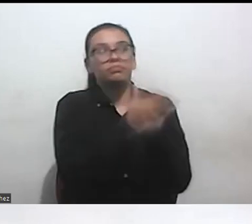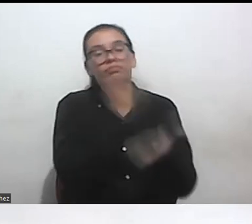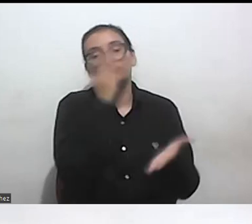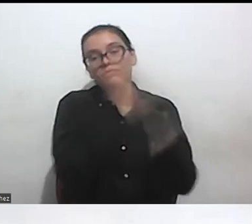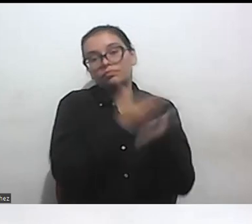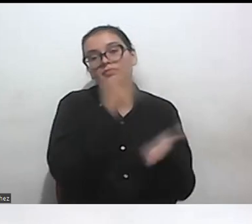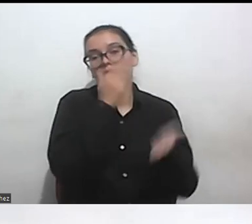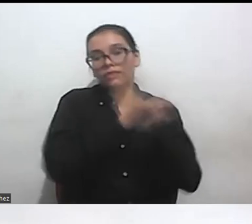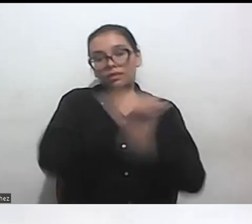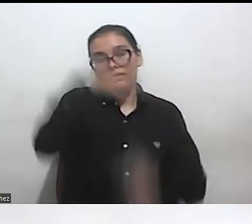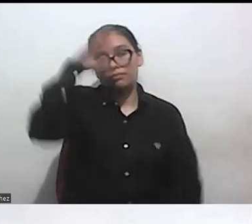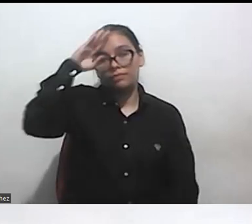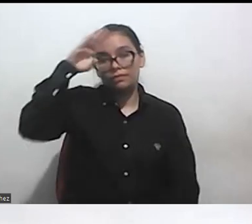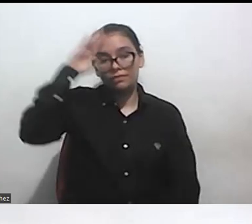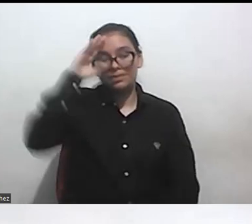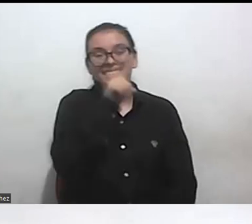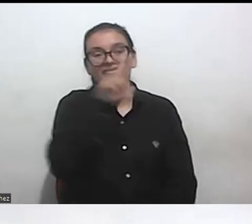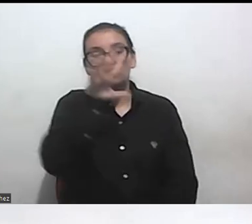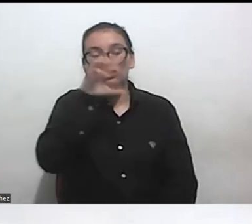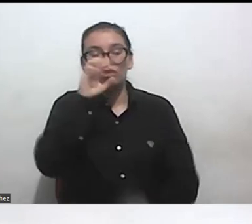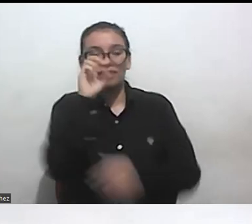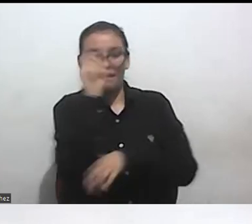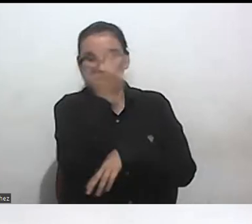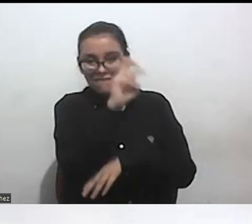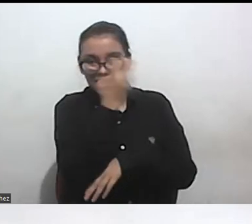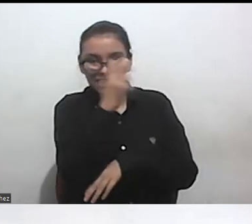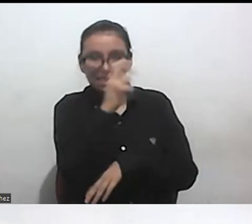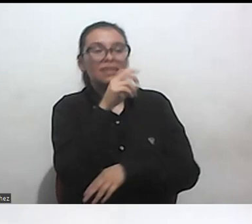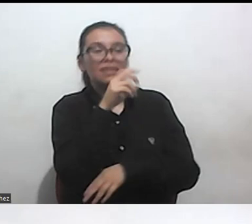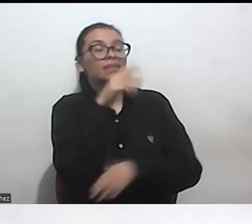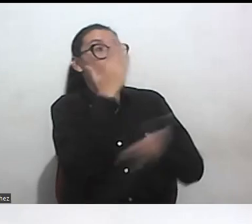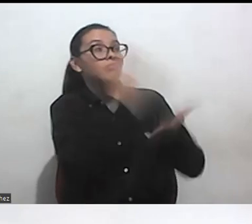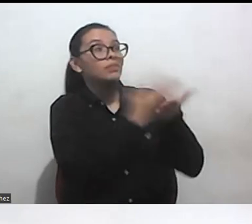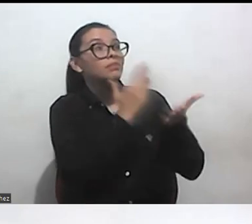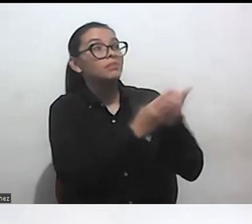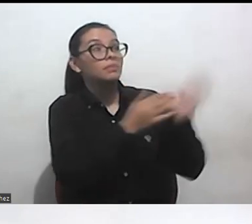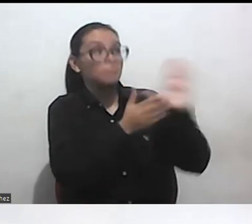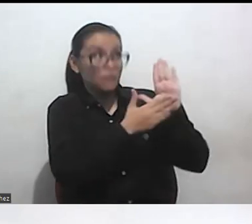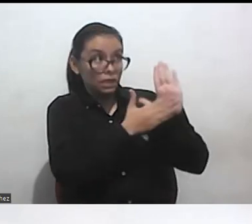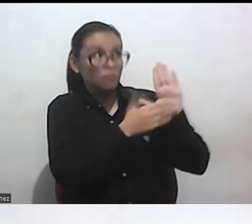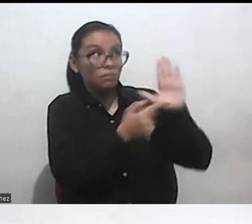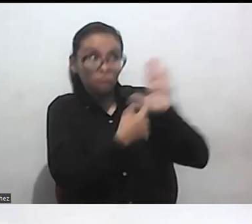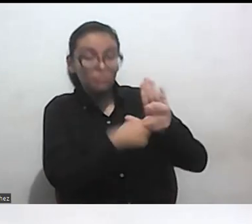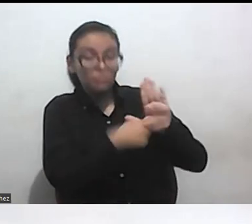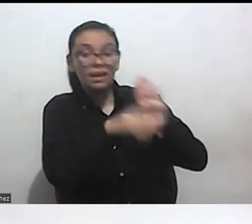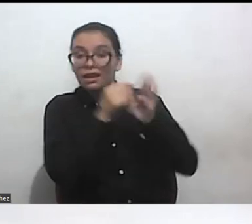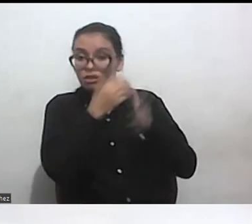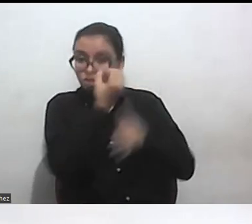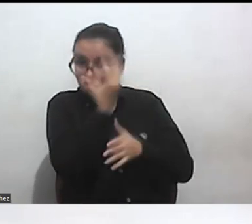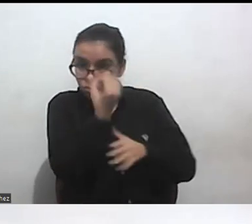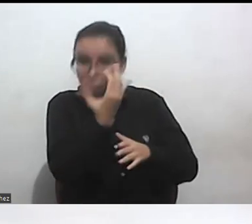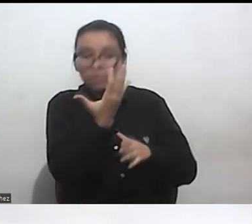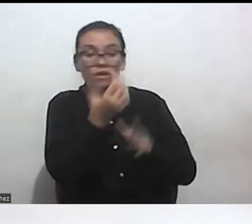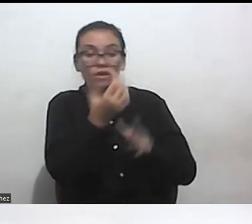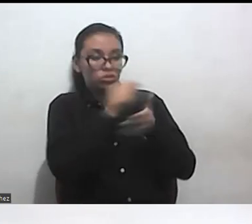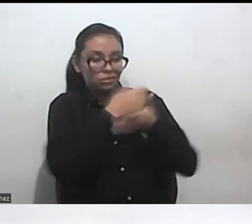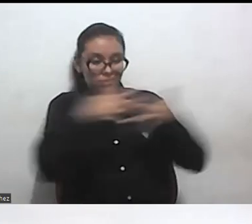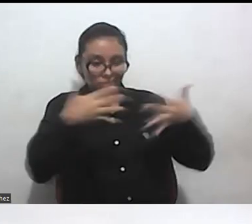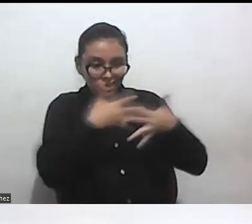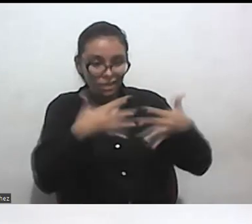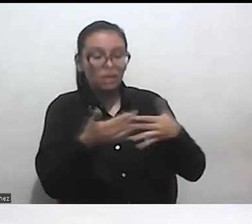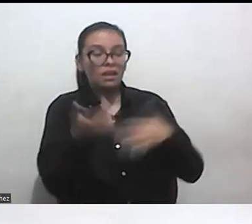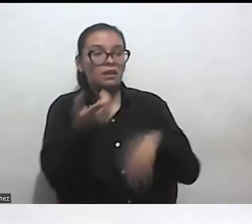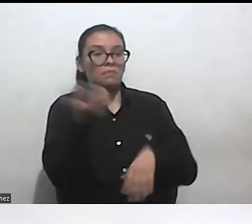denuncias en fiscalía soportadas con números de teléfonos con mensajes de texto me han mandado sufragios me han